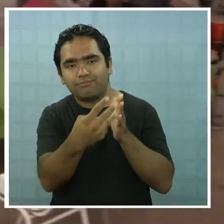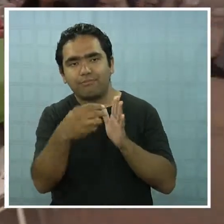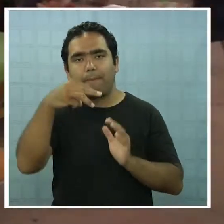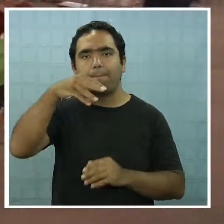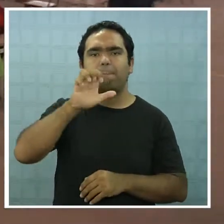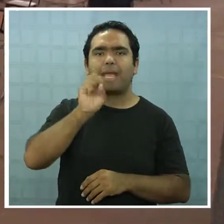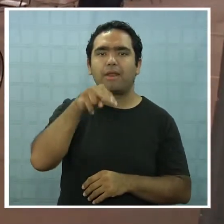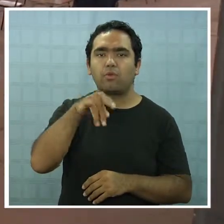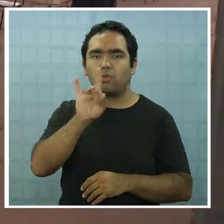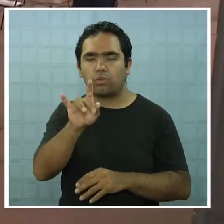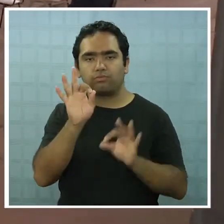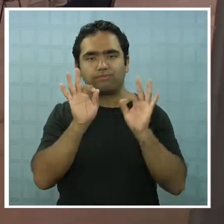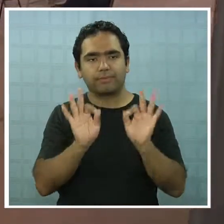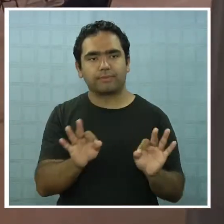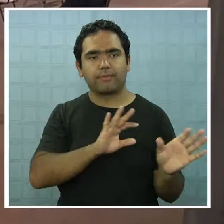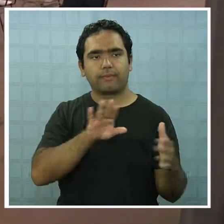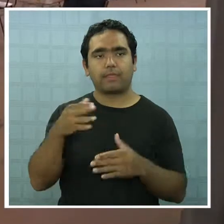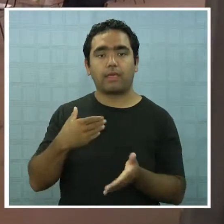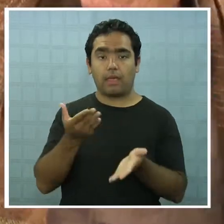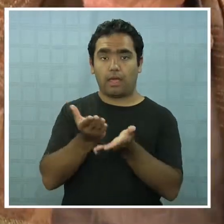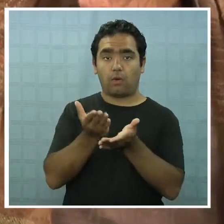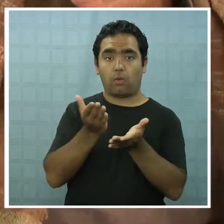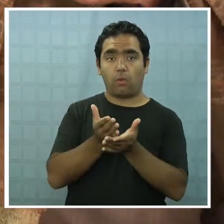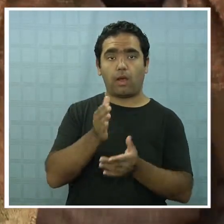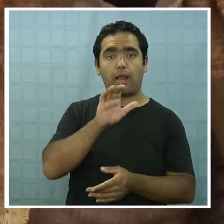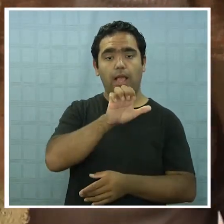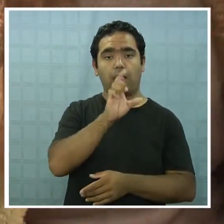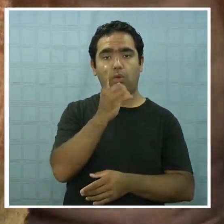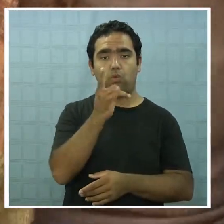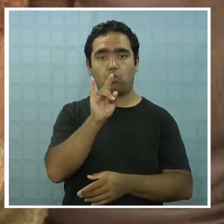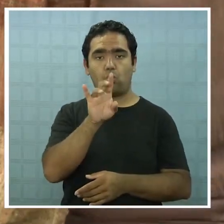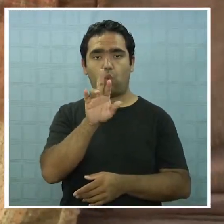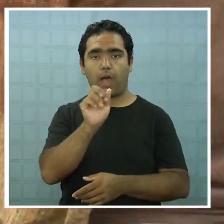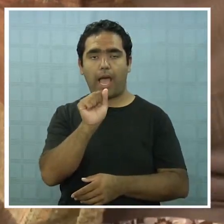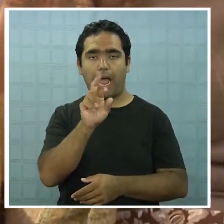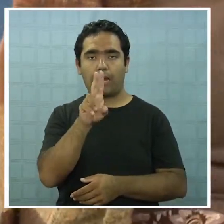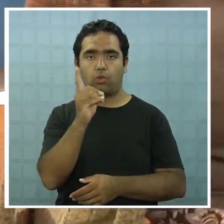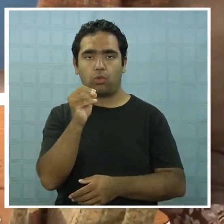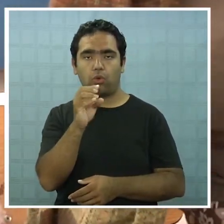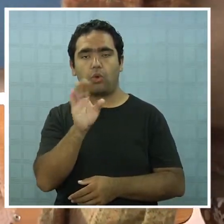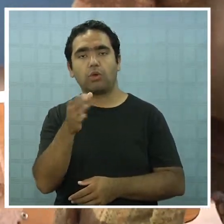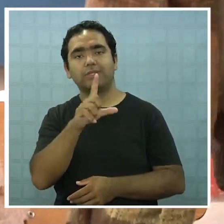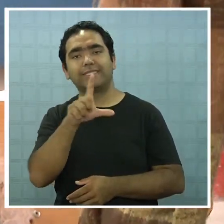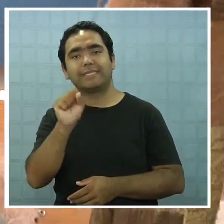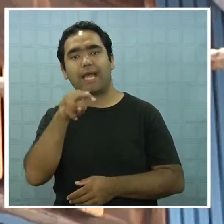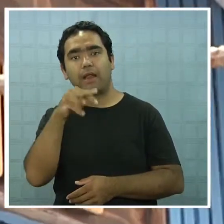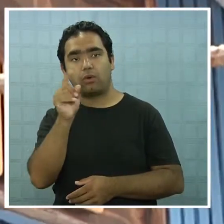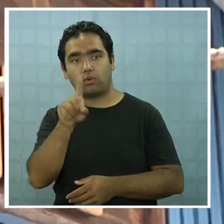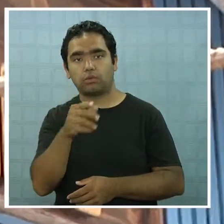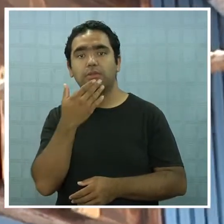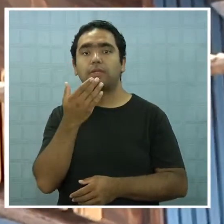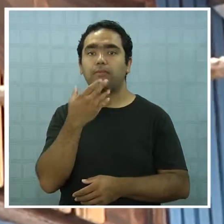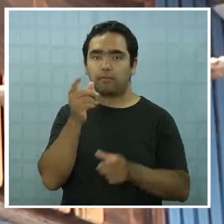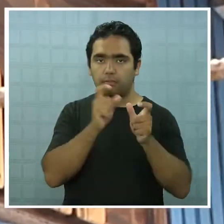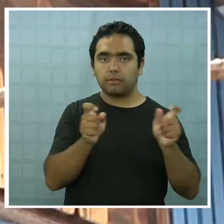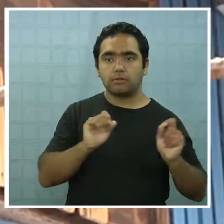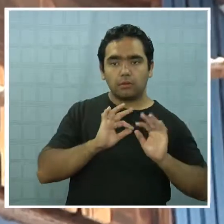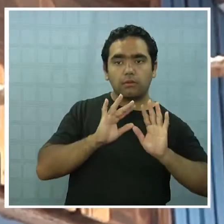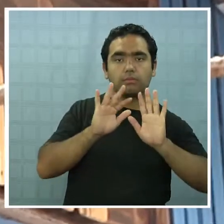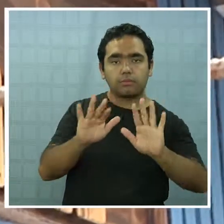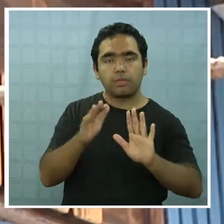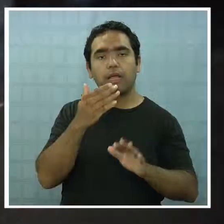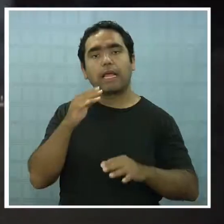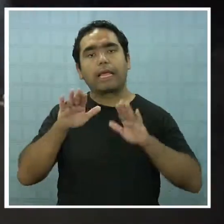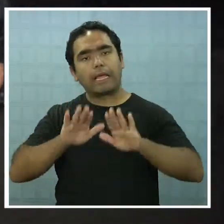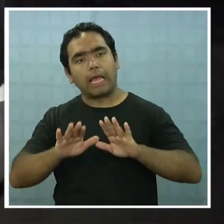de la Escuela Eduardo Llano recibe a 25 albergados permanentes y 100 para alimentación hipernoctal, quienes llegan en busca de seguridad